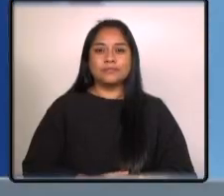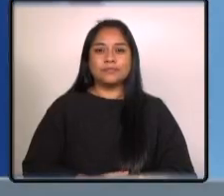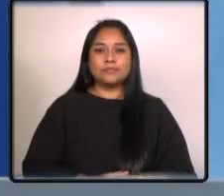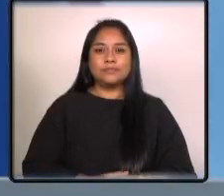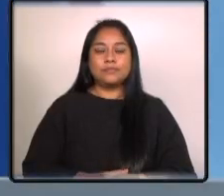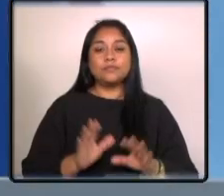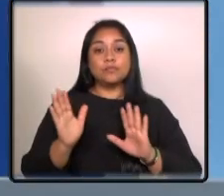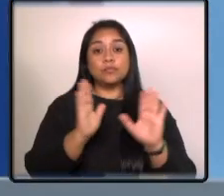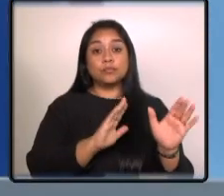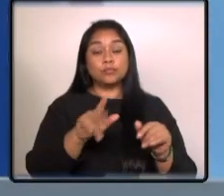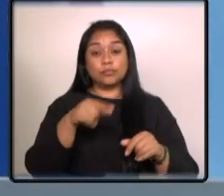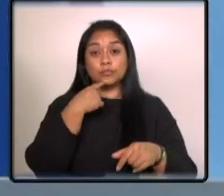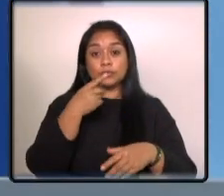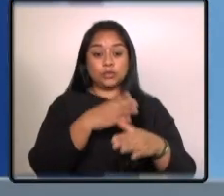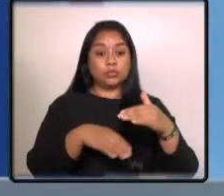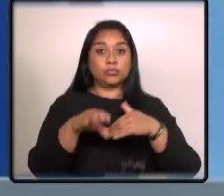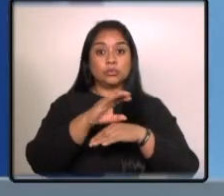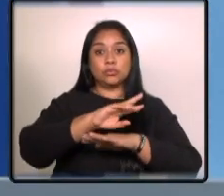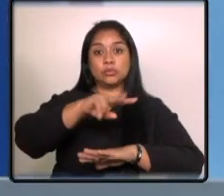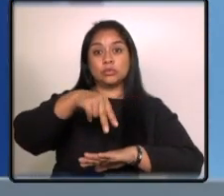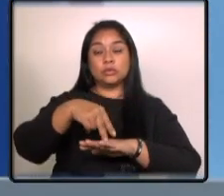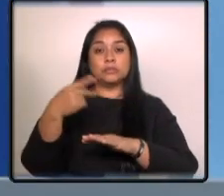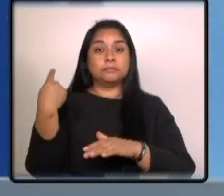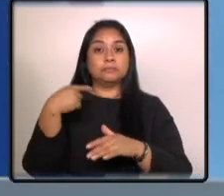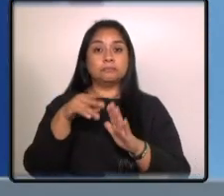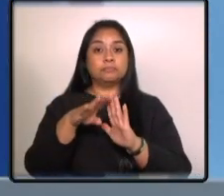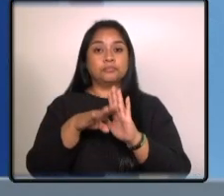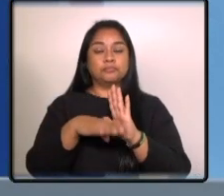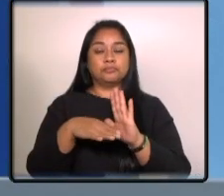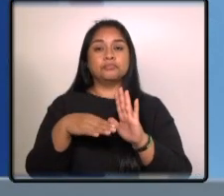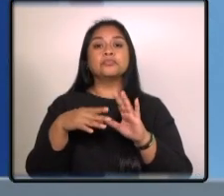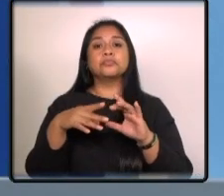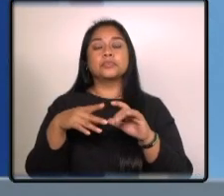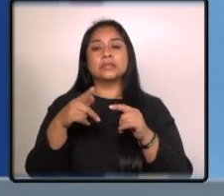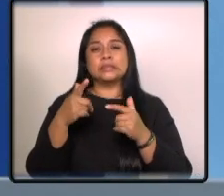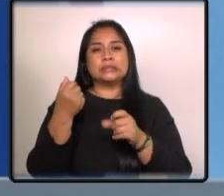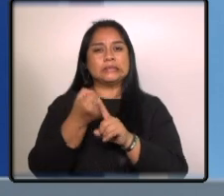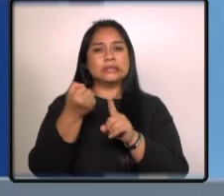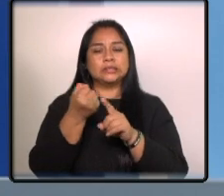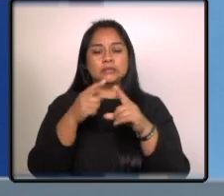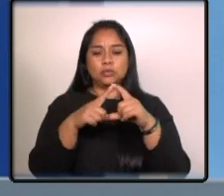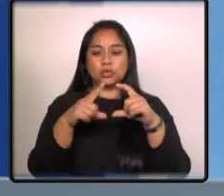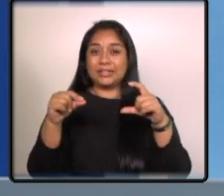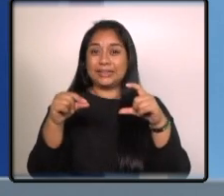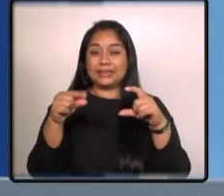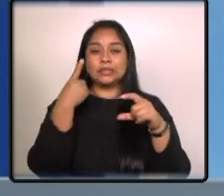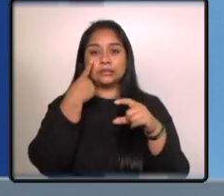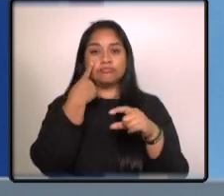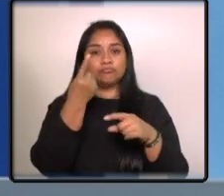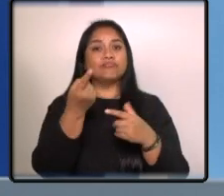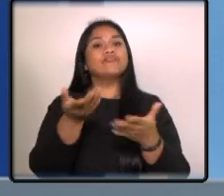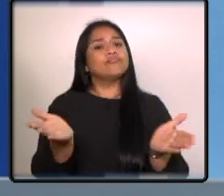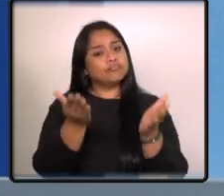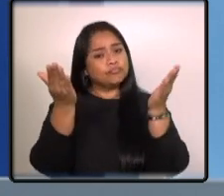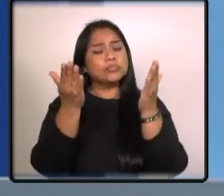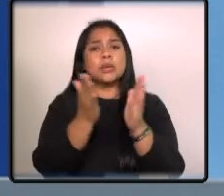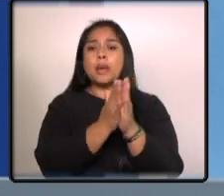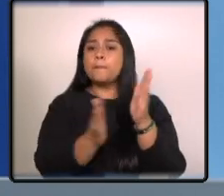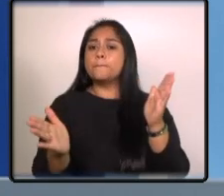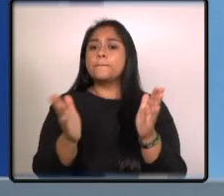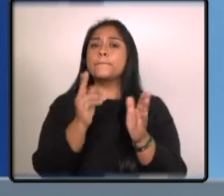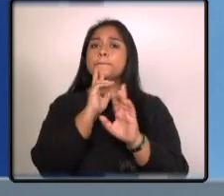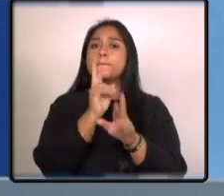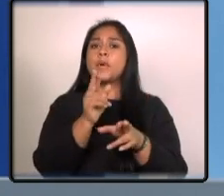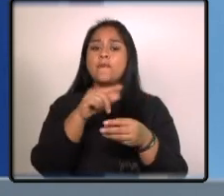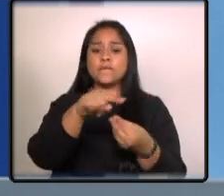y además el Consejo Nacional para la Reducción de Desastres con Red le insta a preparar su plan de respuesta familiar ante la